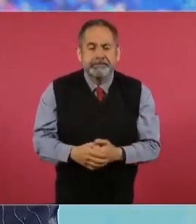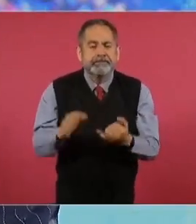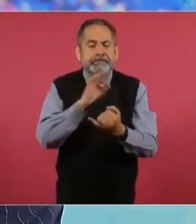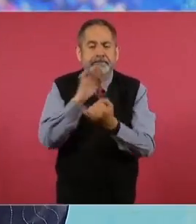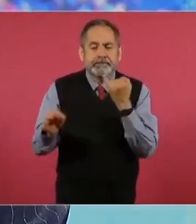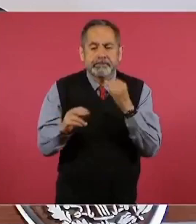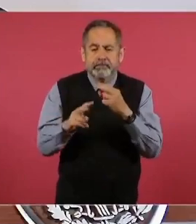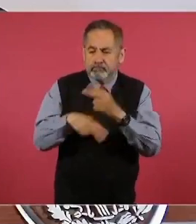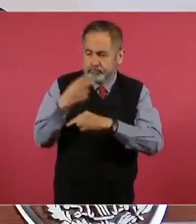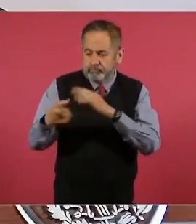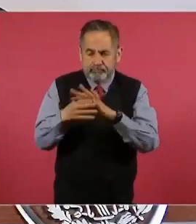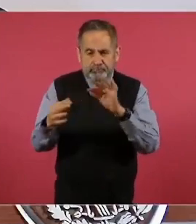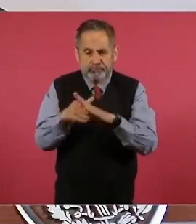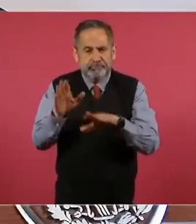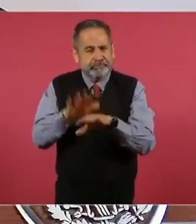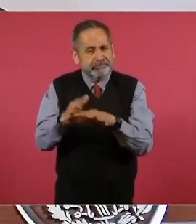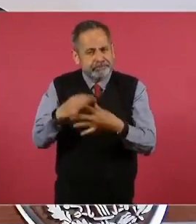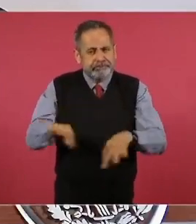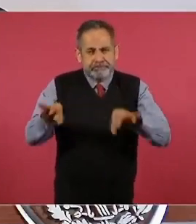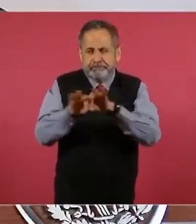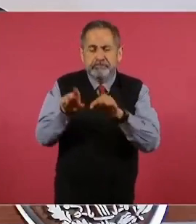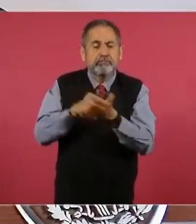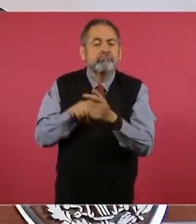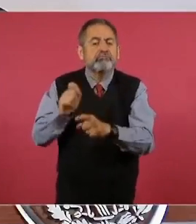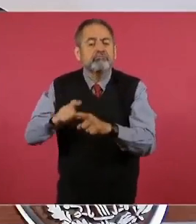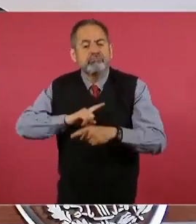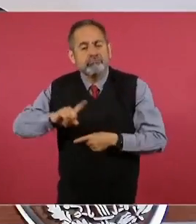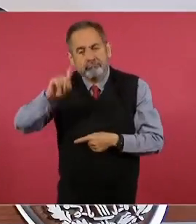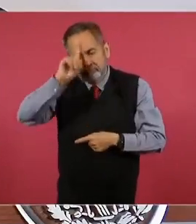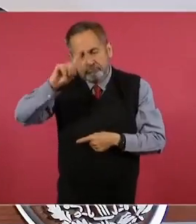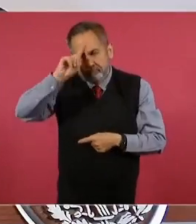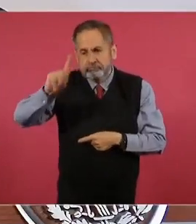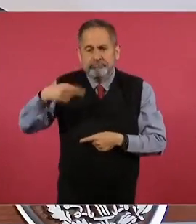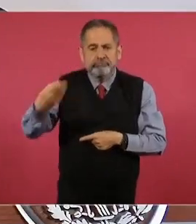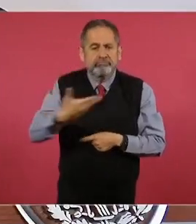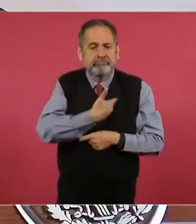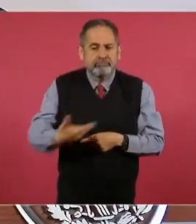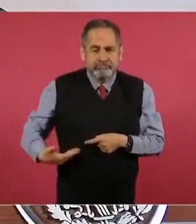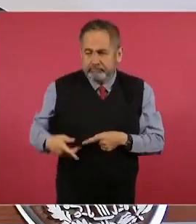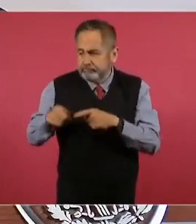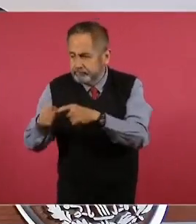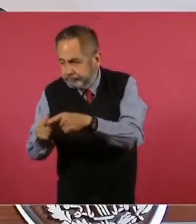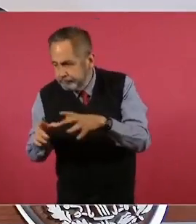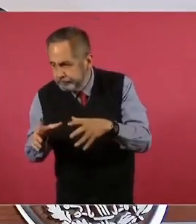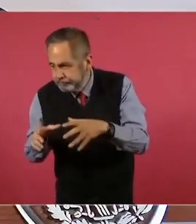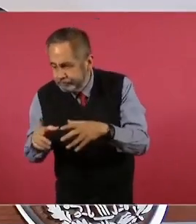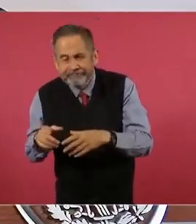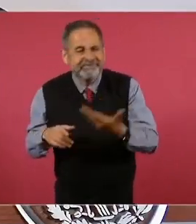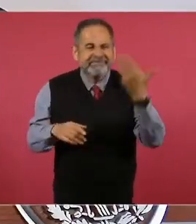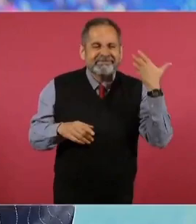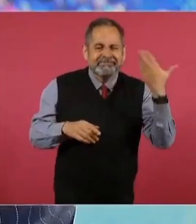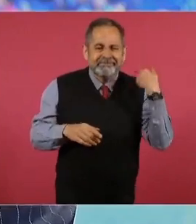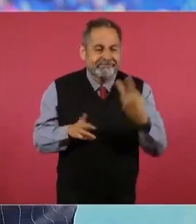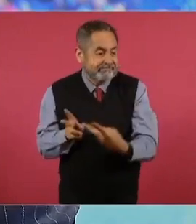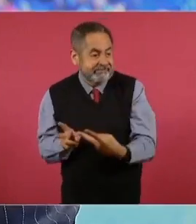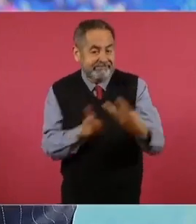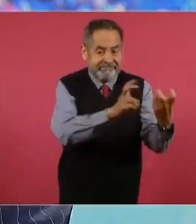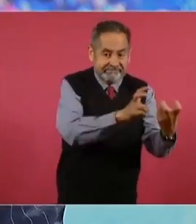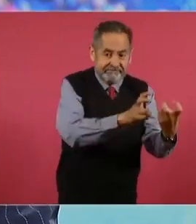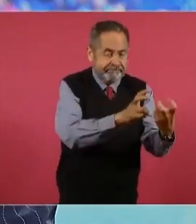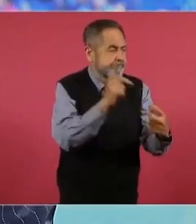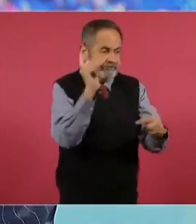acción institucional instruida por el presidente para devolverle al pueblo lo que por derecho le corresponde.